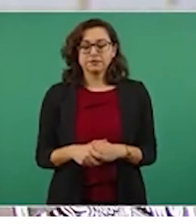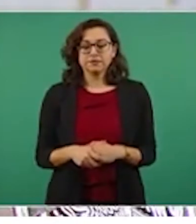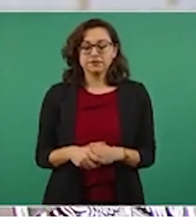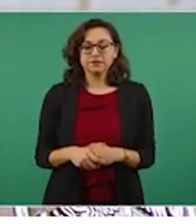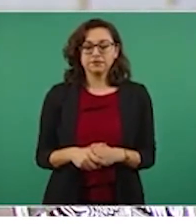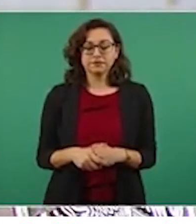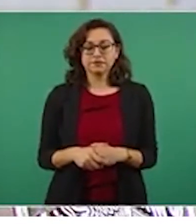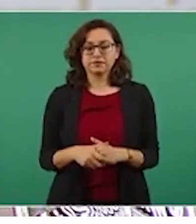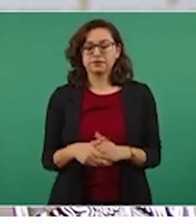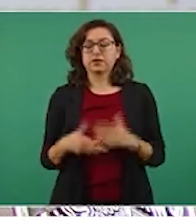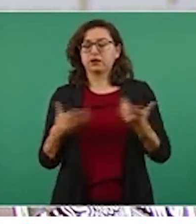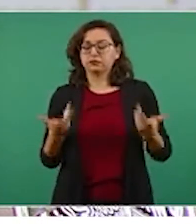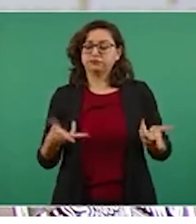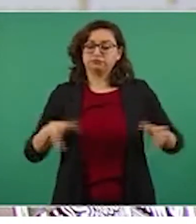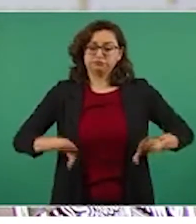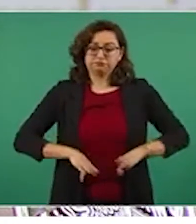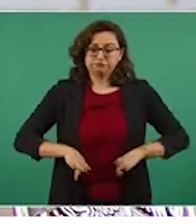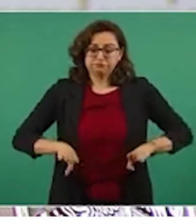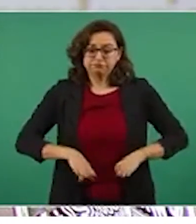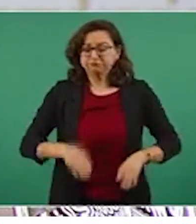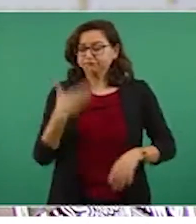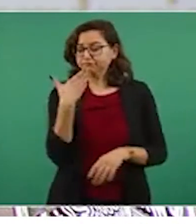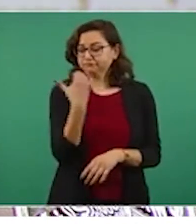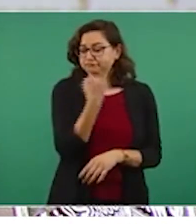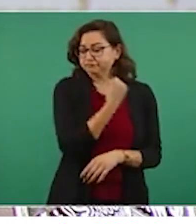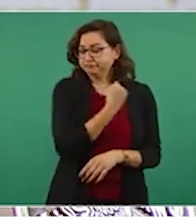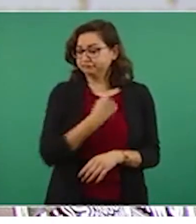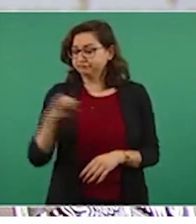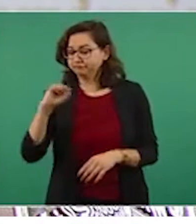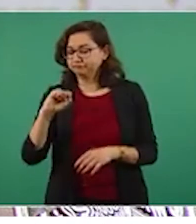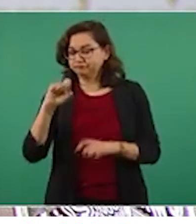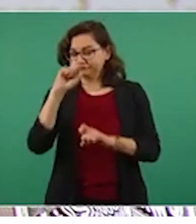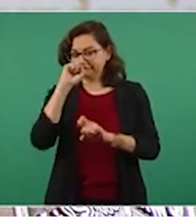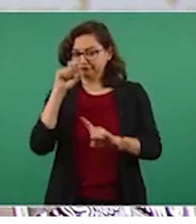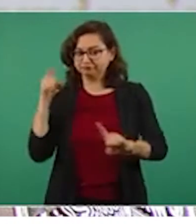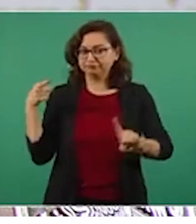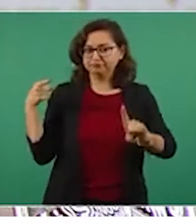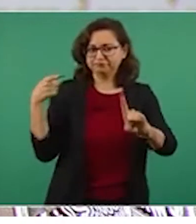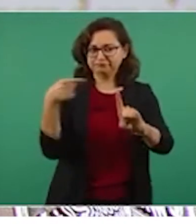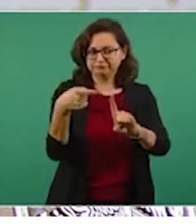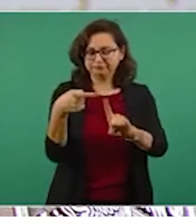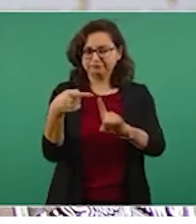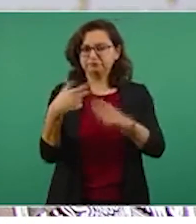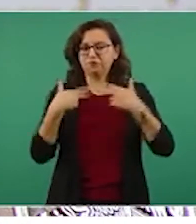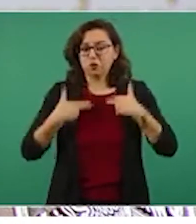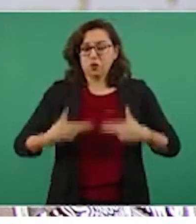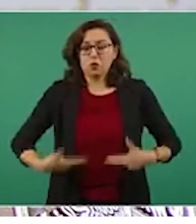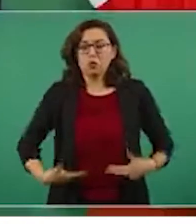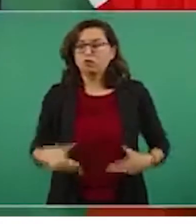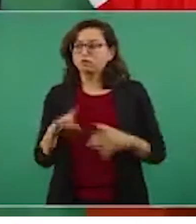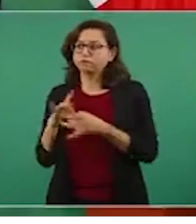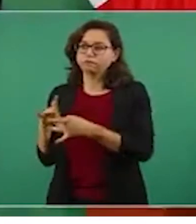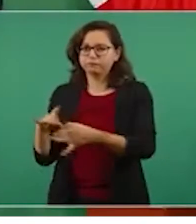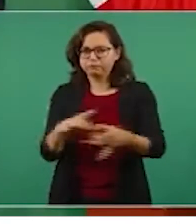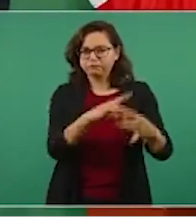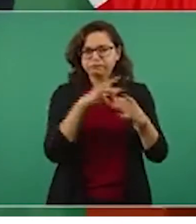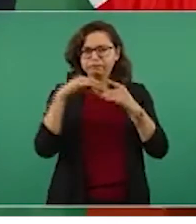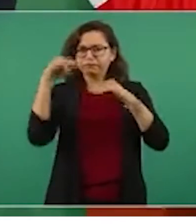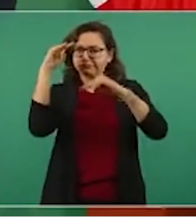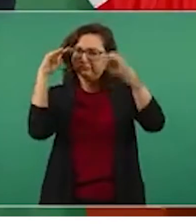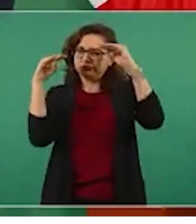habilidades, actitudes y valores desde una perspectiva crítica y humanista, de